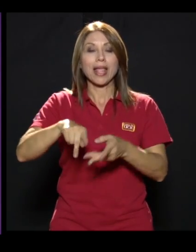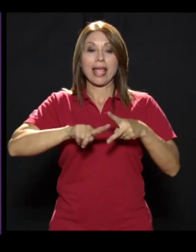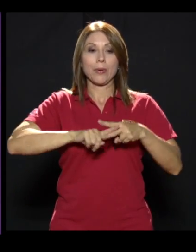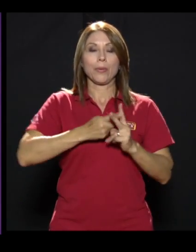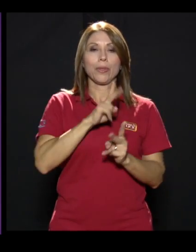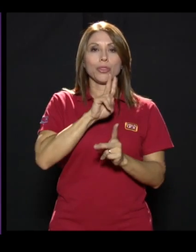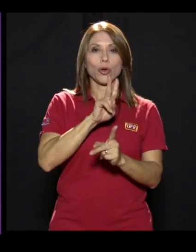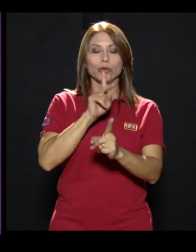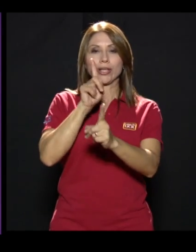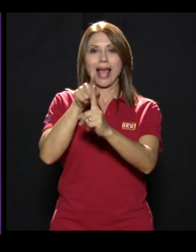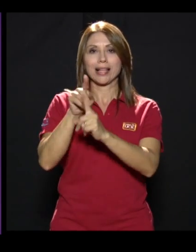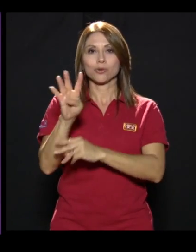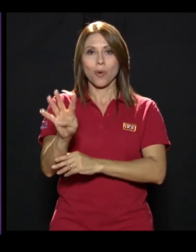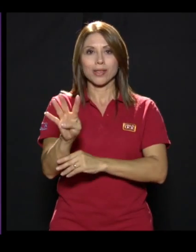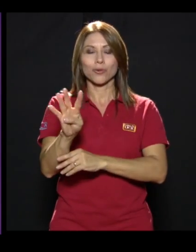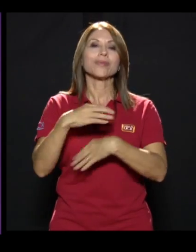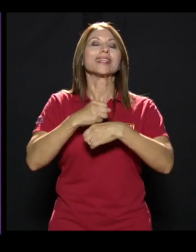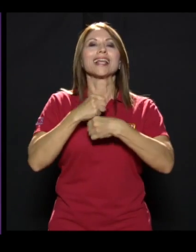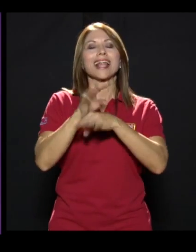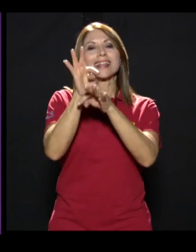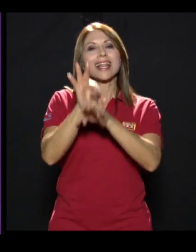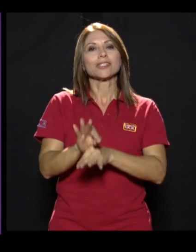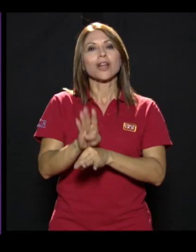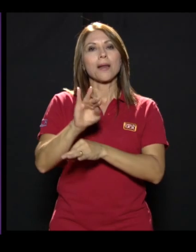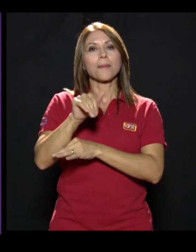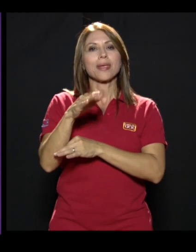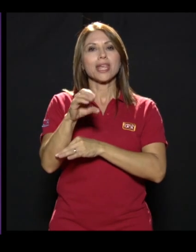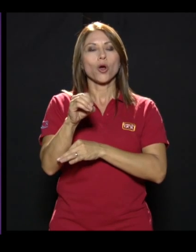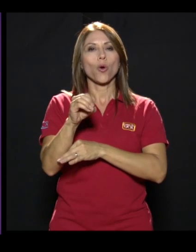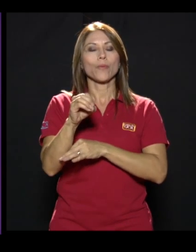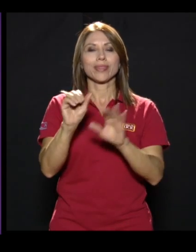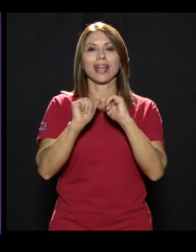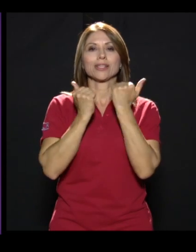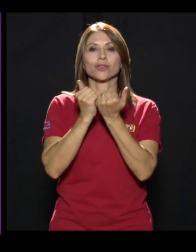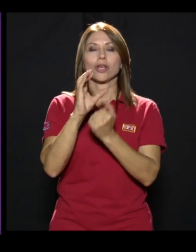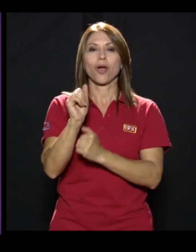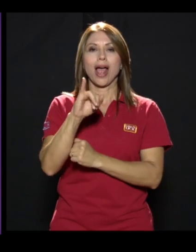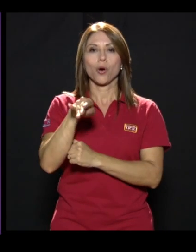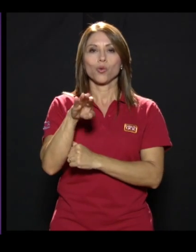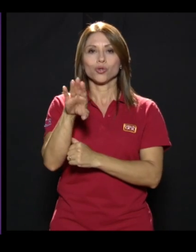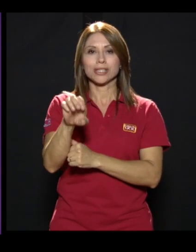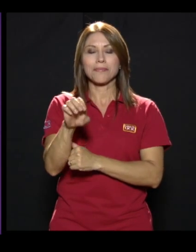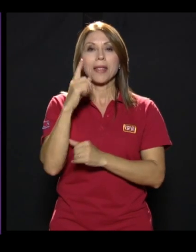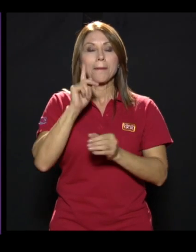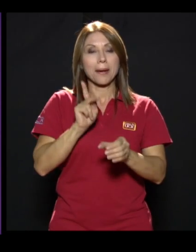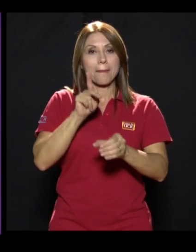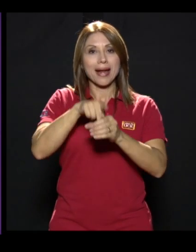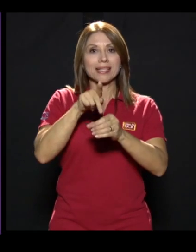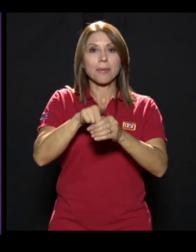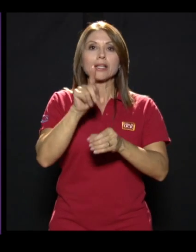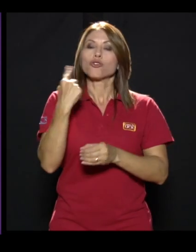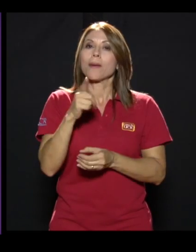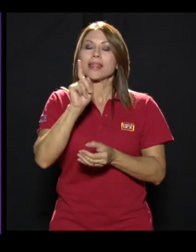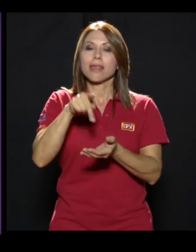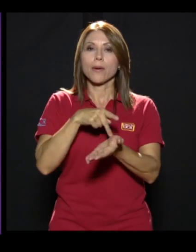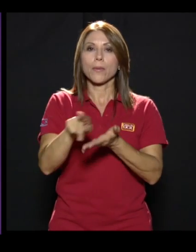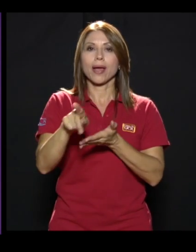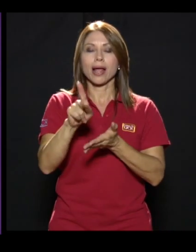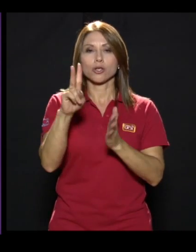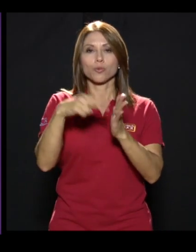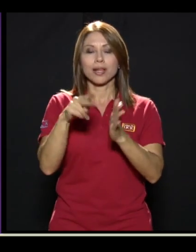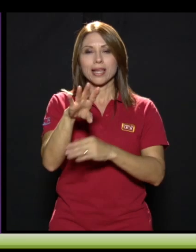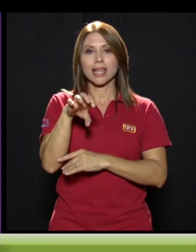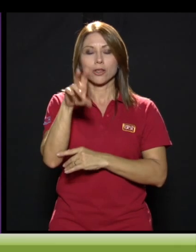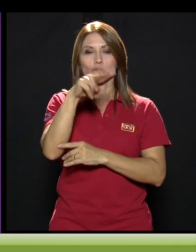las 4 pm, se jugará el tradicional bingo de Ajuse. Para participar en estas actividades, usted solo debe cancelar el valor de 2